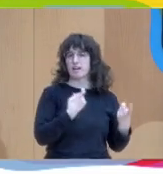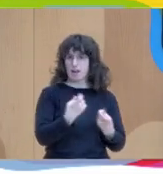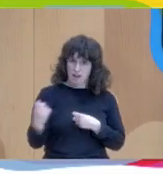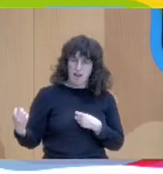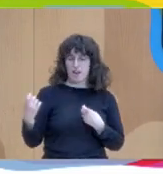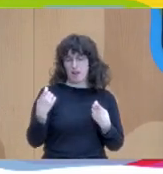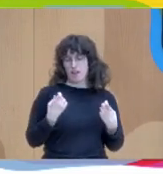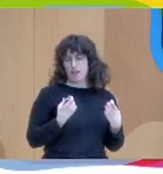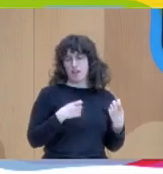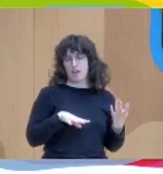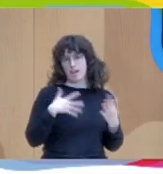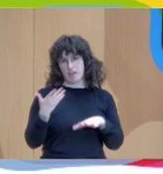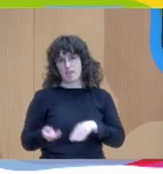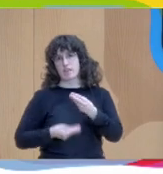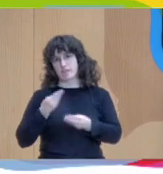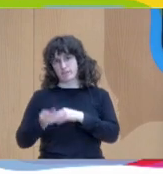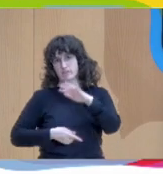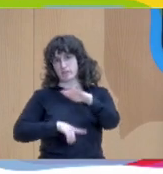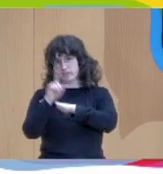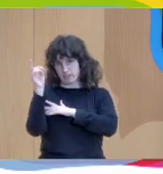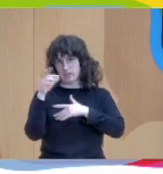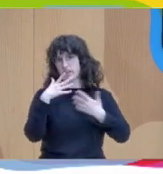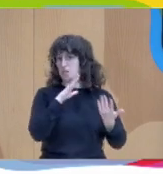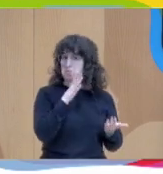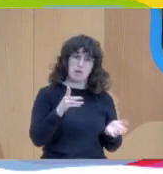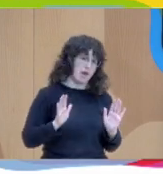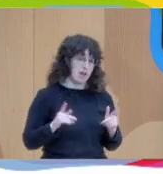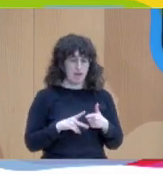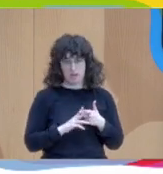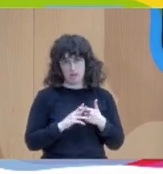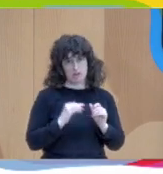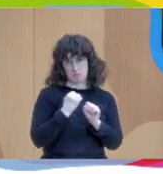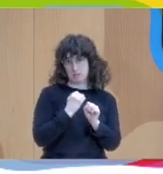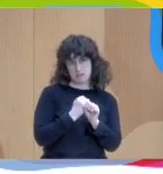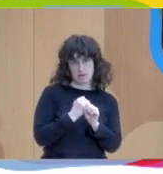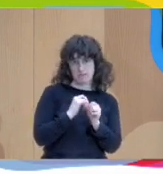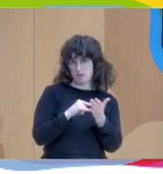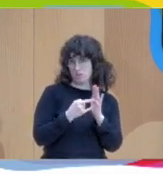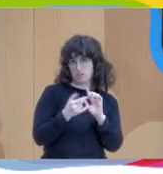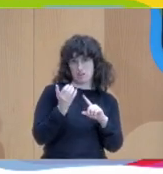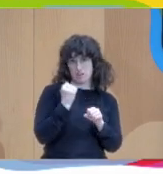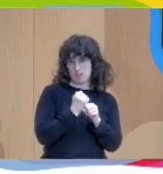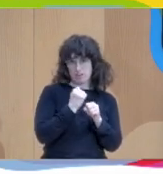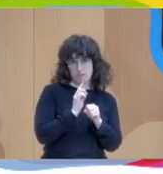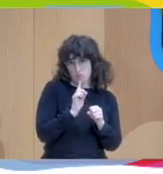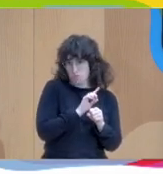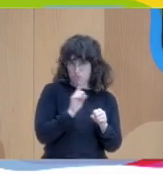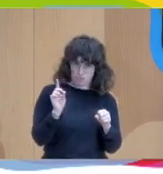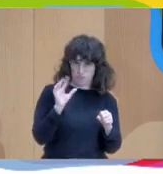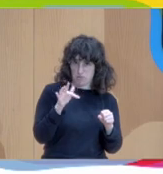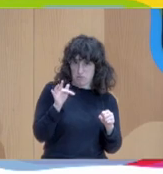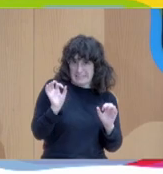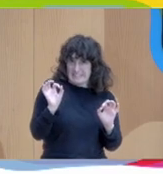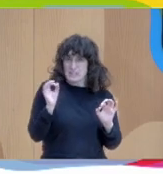ya no es que no hay que verlo solo como una técnica como una herramienta de trabajo sino como decían antes es algo que va a la